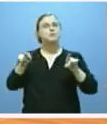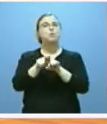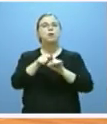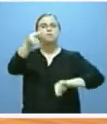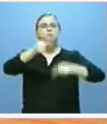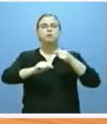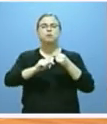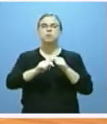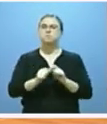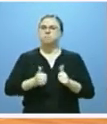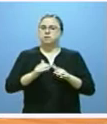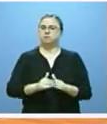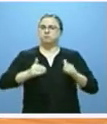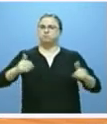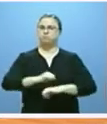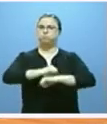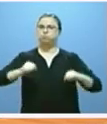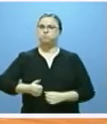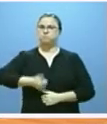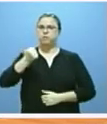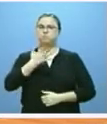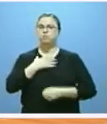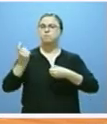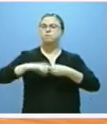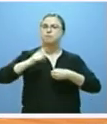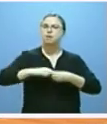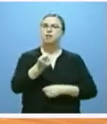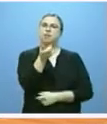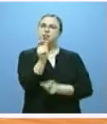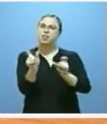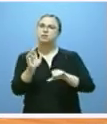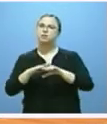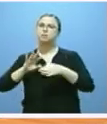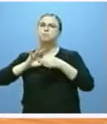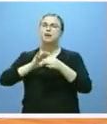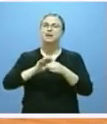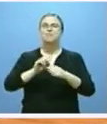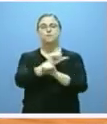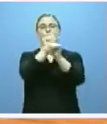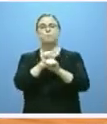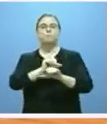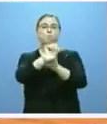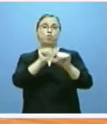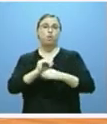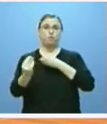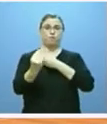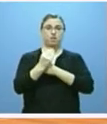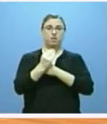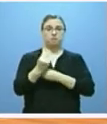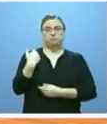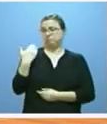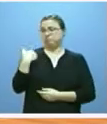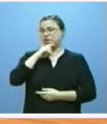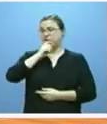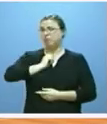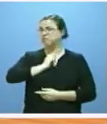más expansivas. Hemos podido incorporar las nuevas cifras sobre entregas a cuenta del modelo de financiación que solo nos fueron comunicadas en